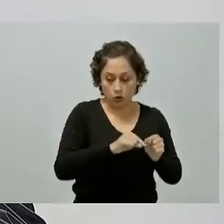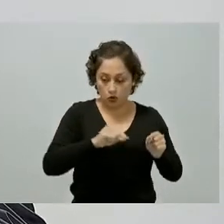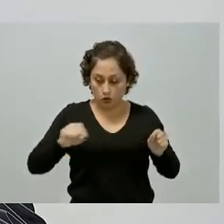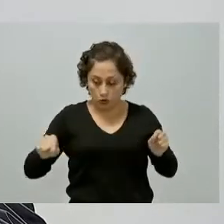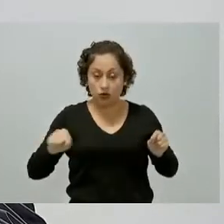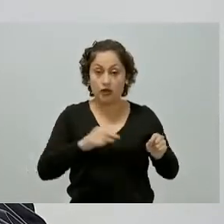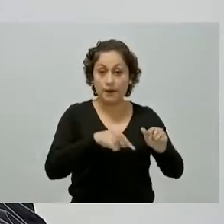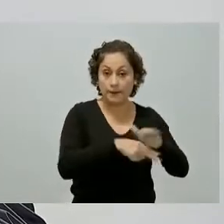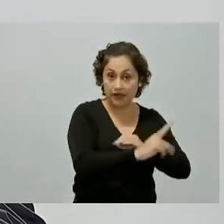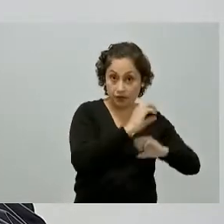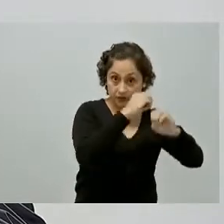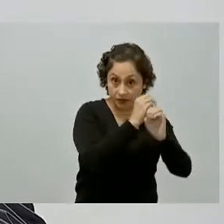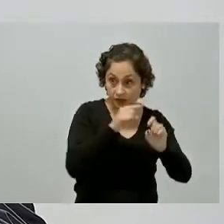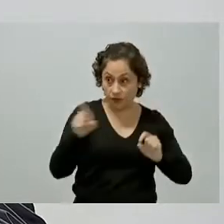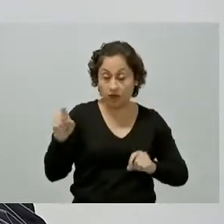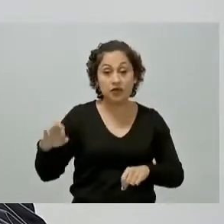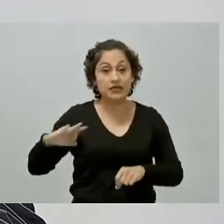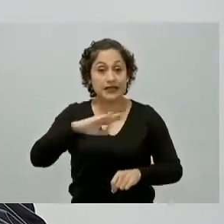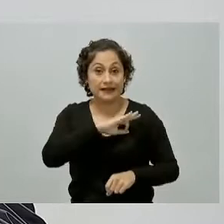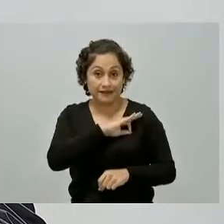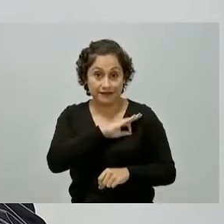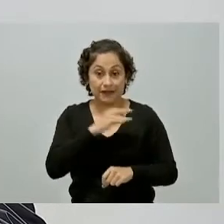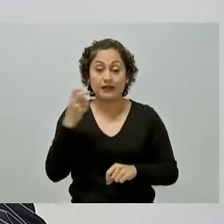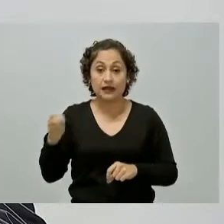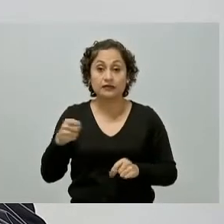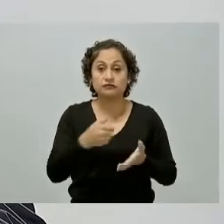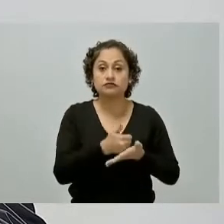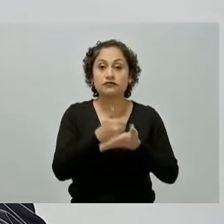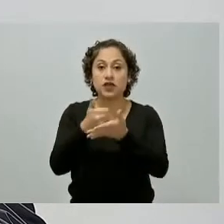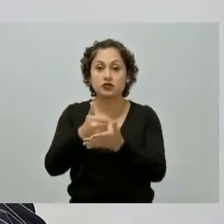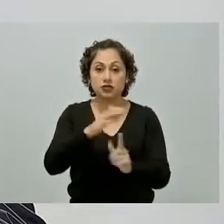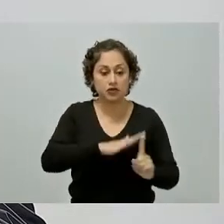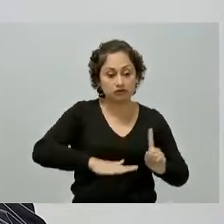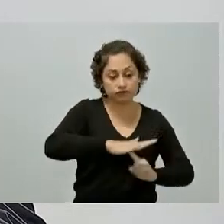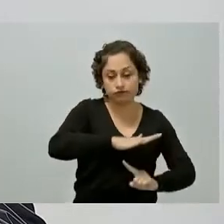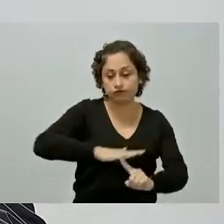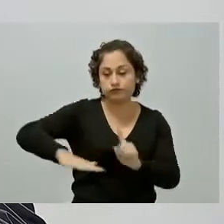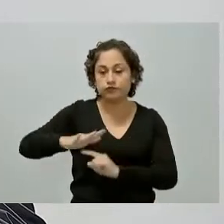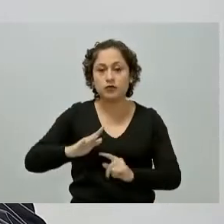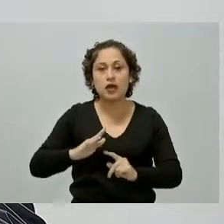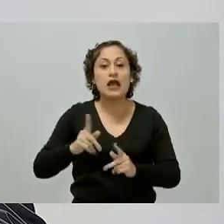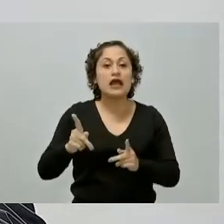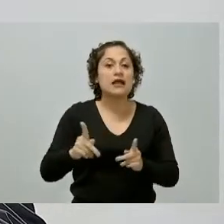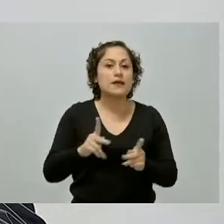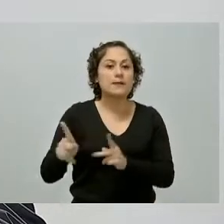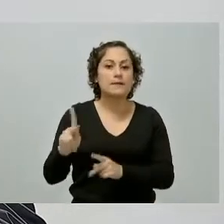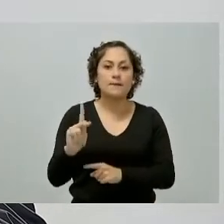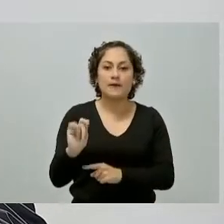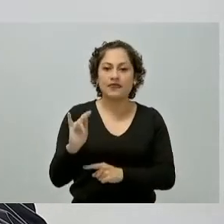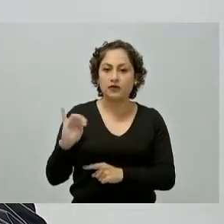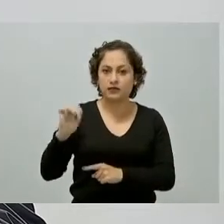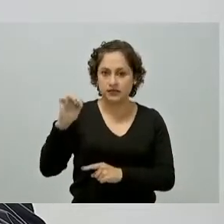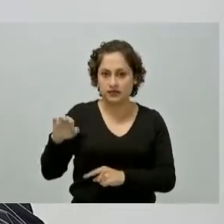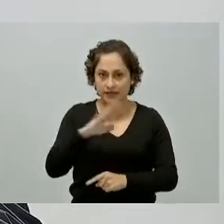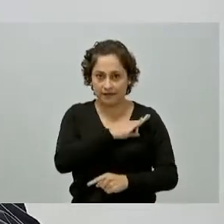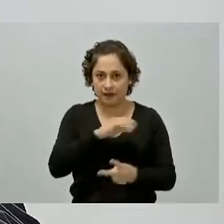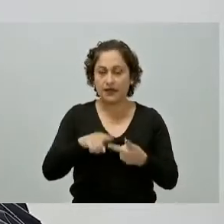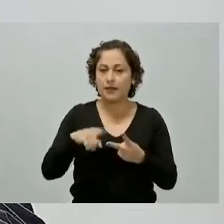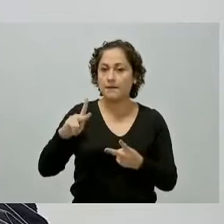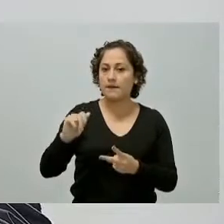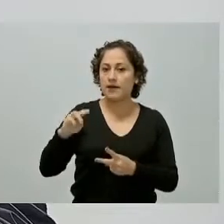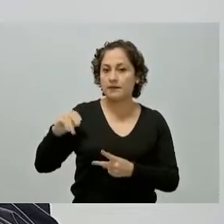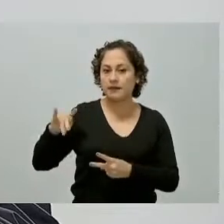observatorio que atenderá a la población de las zonas Panteón de Santa Fe La Palmita y Lomas Altas así como a los